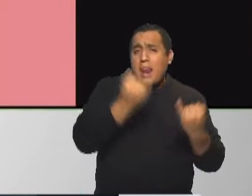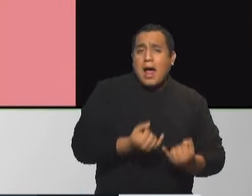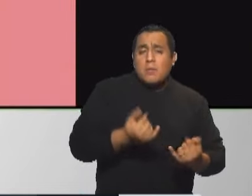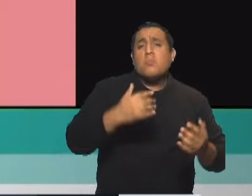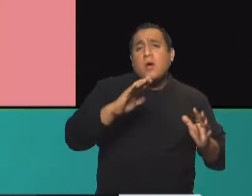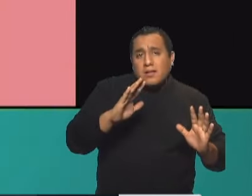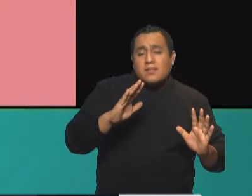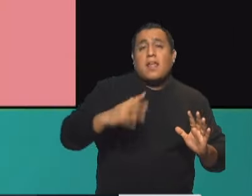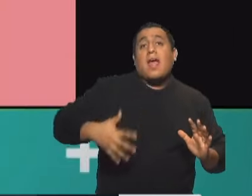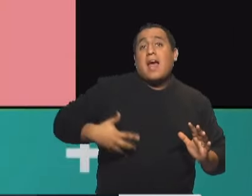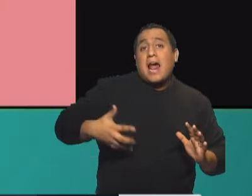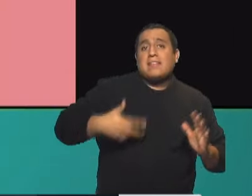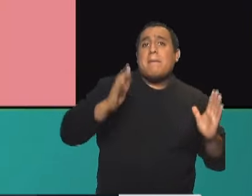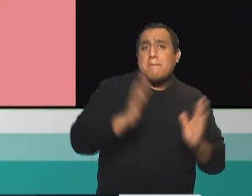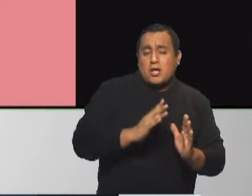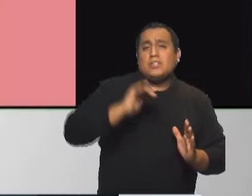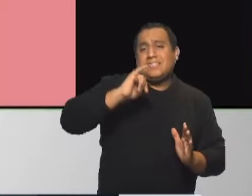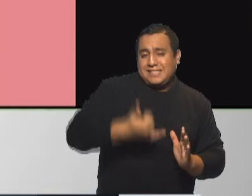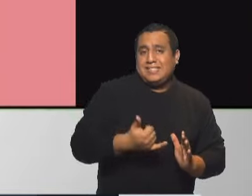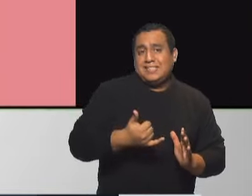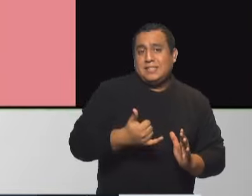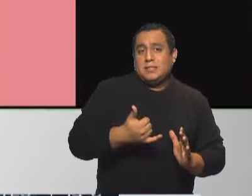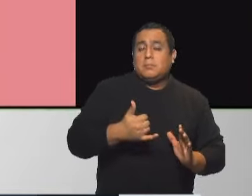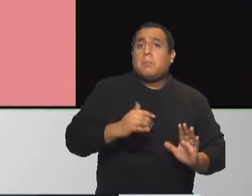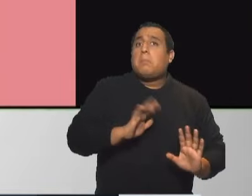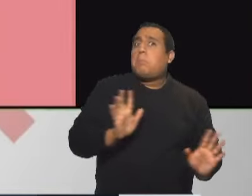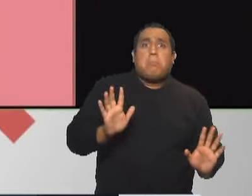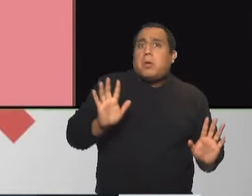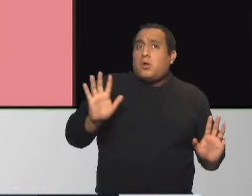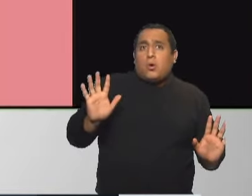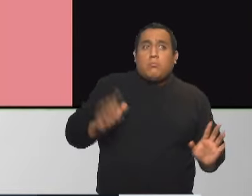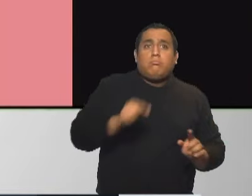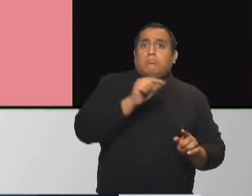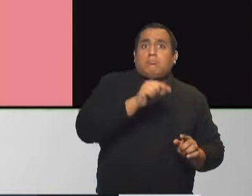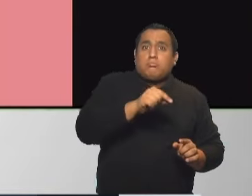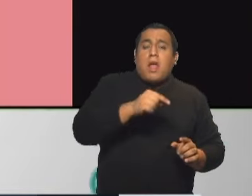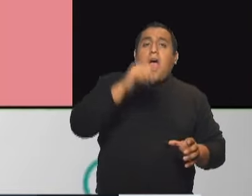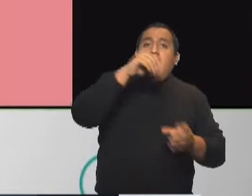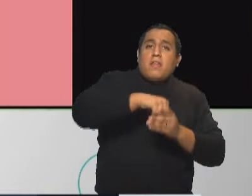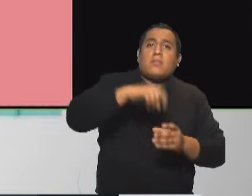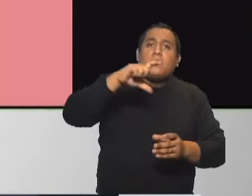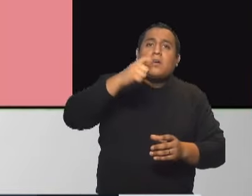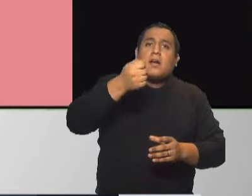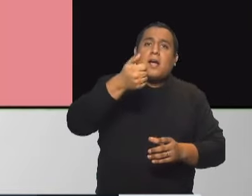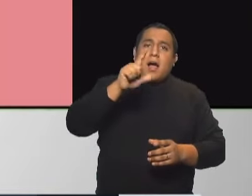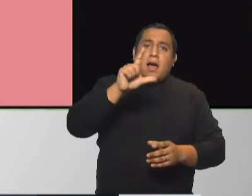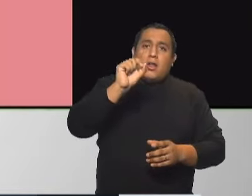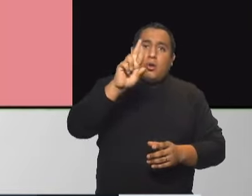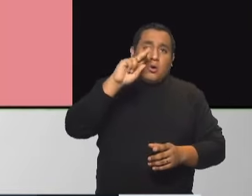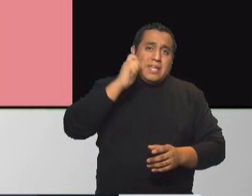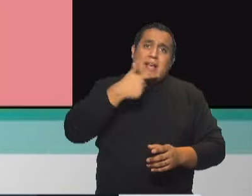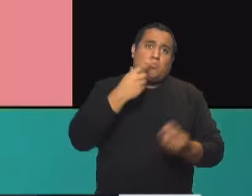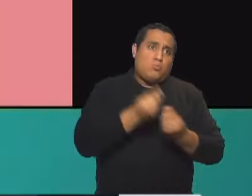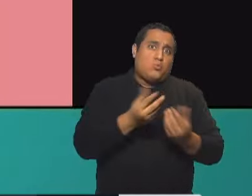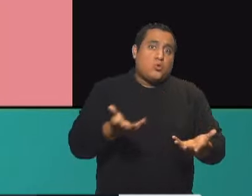reducido en grasas saturadas, por ejemplo. Claro. Pero no en porcentaje de calorías. Así